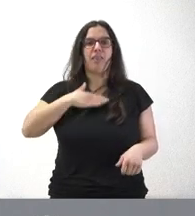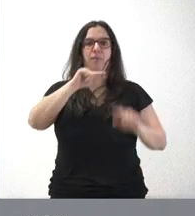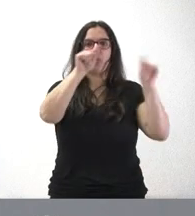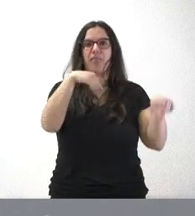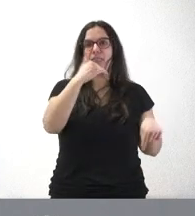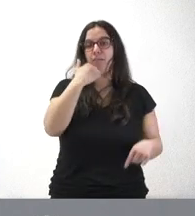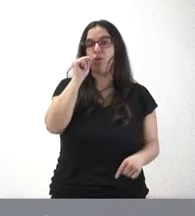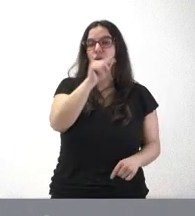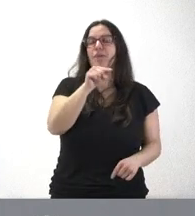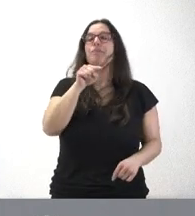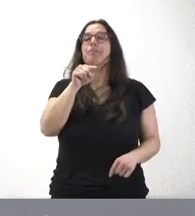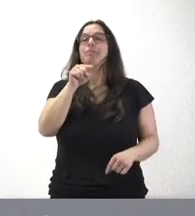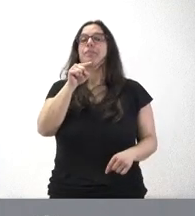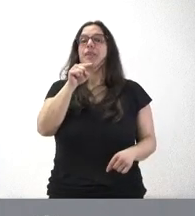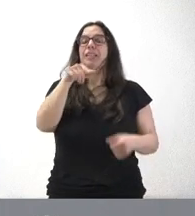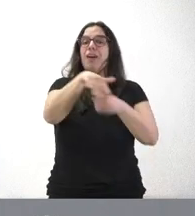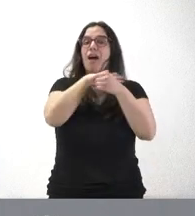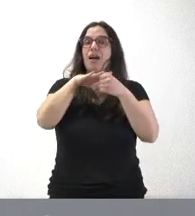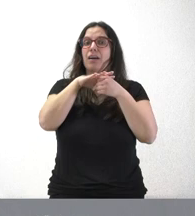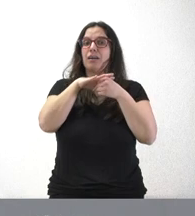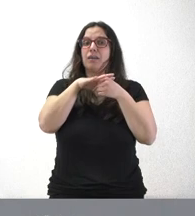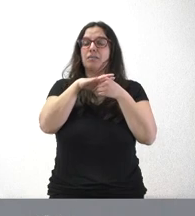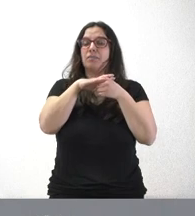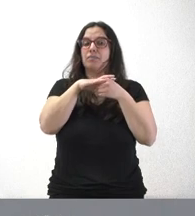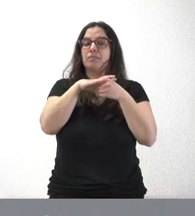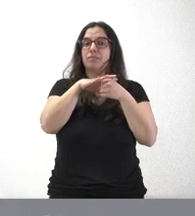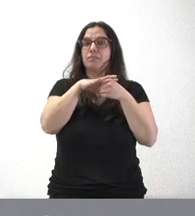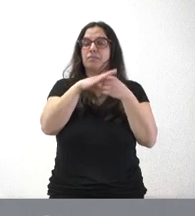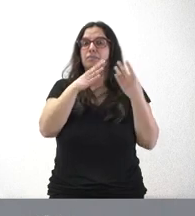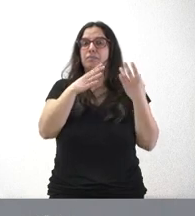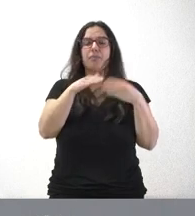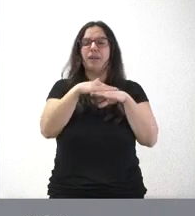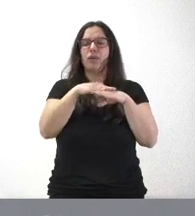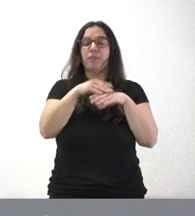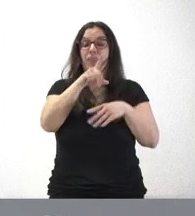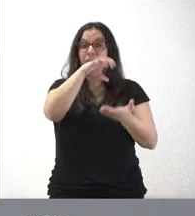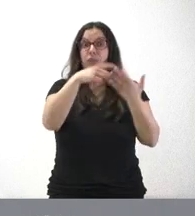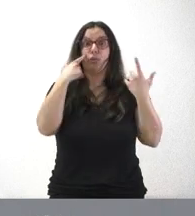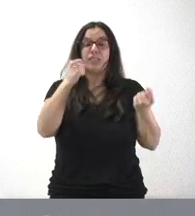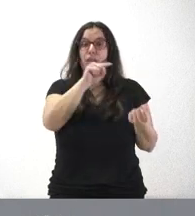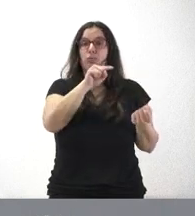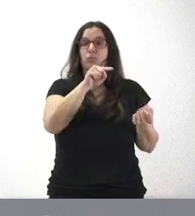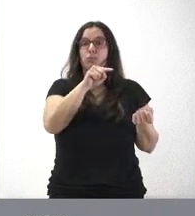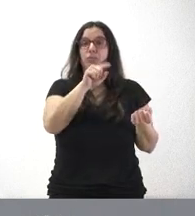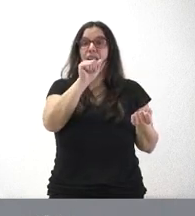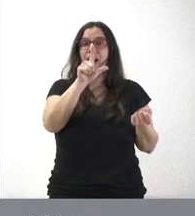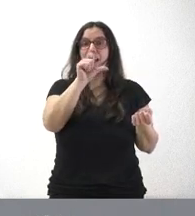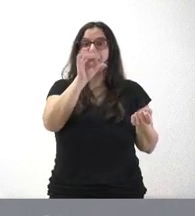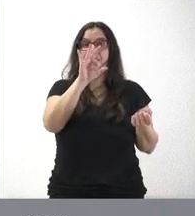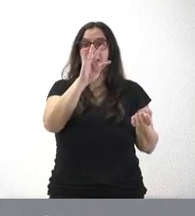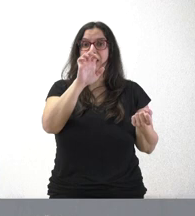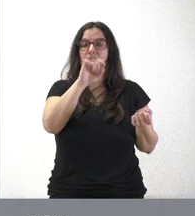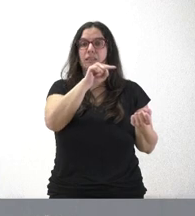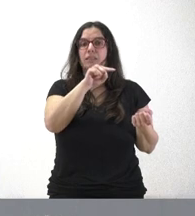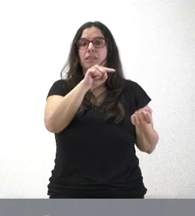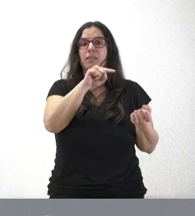Aliste tiene